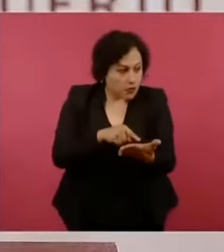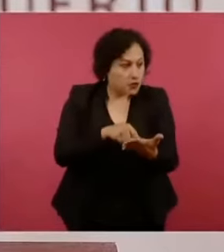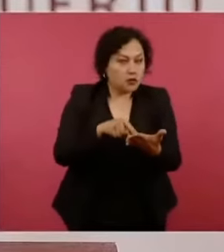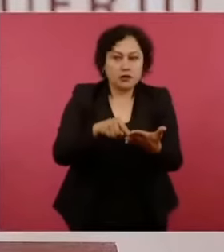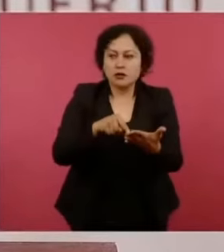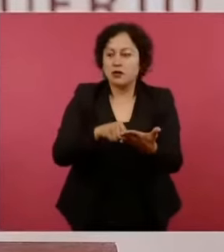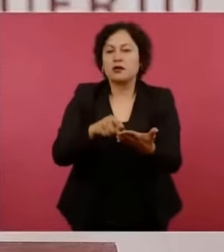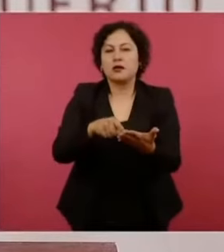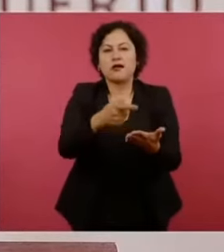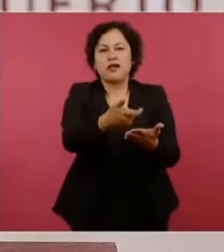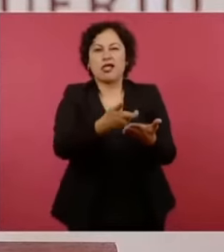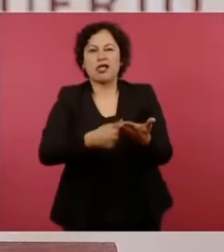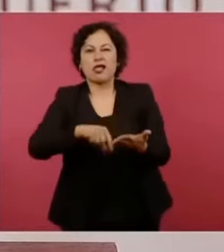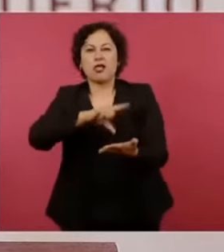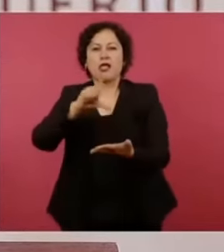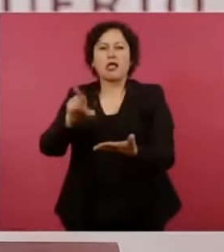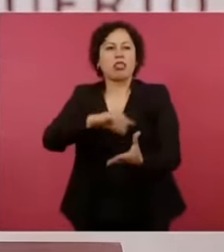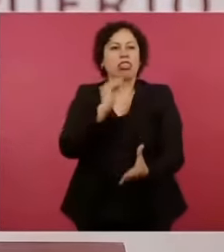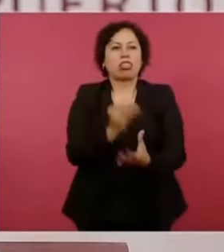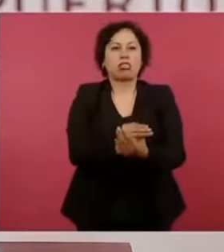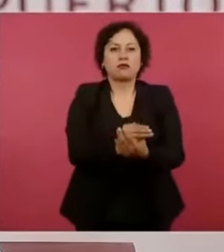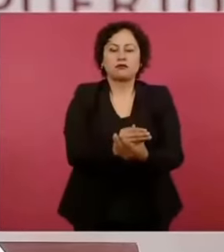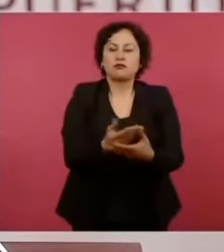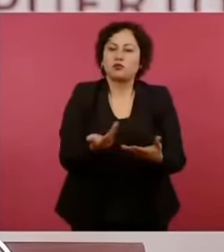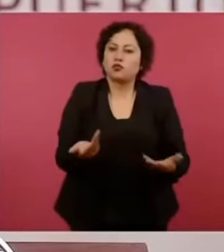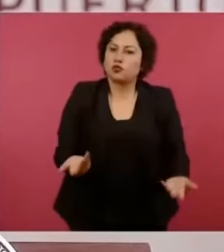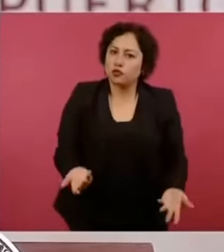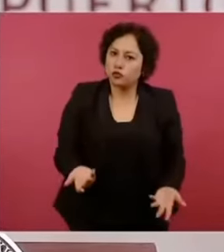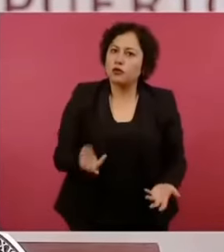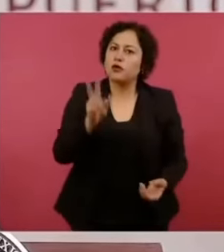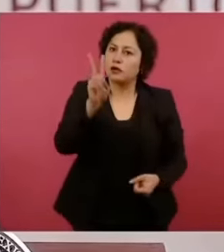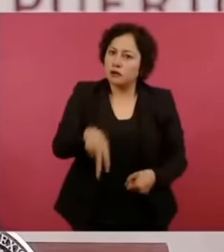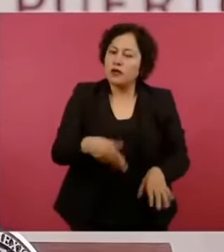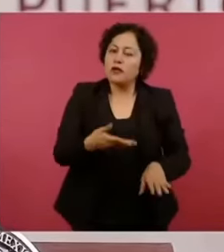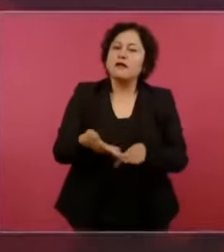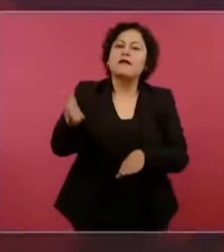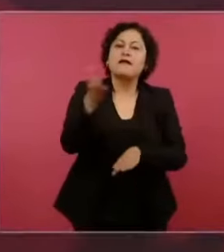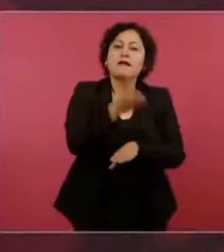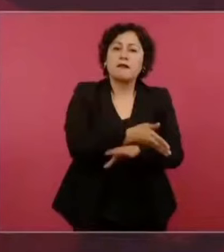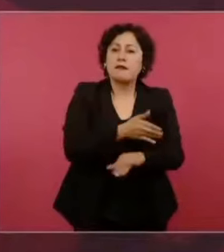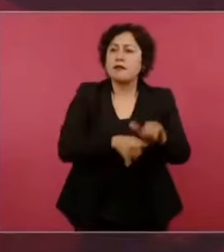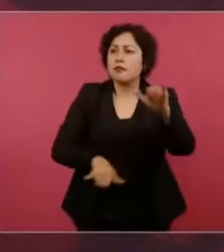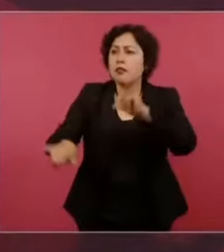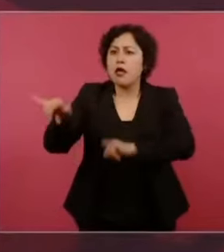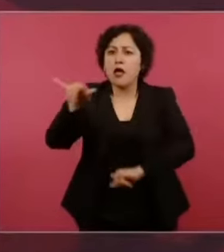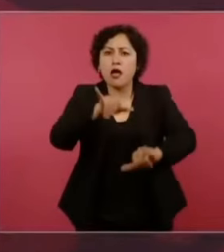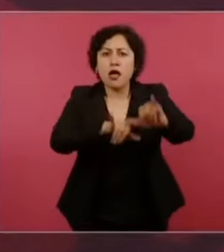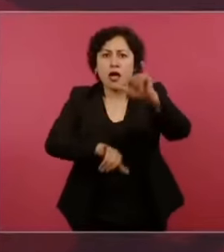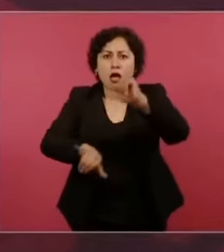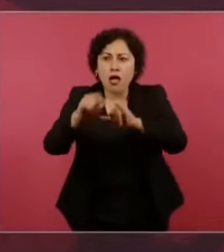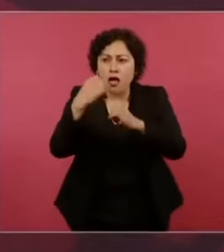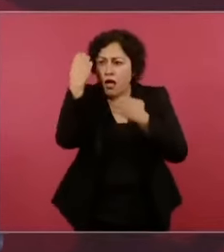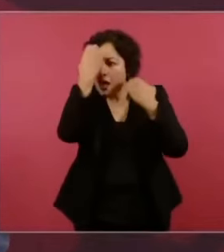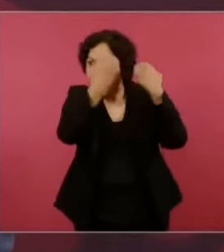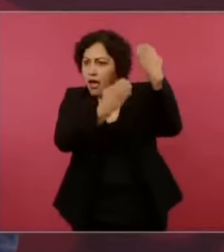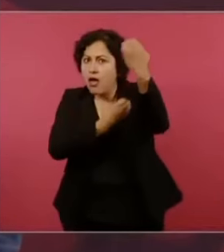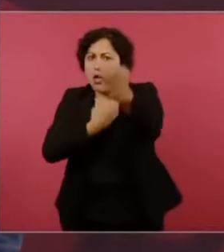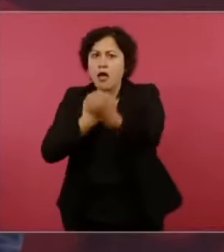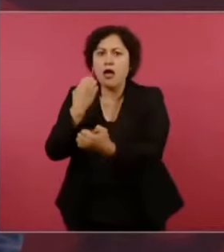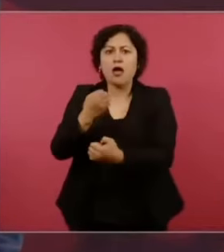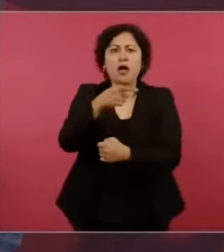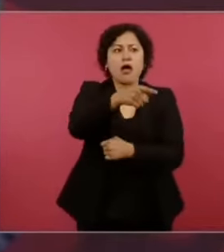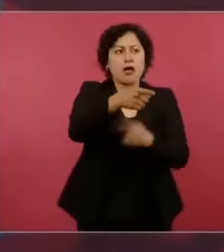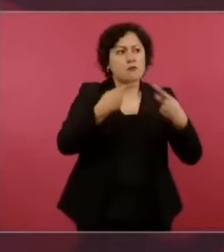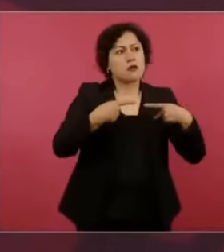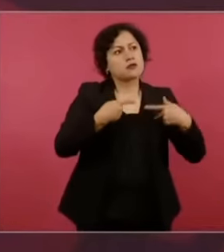Donde había, señor presidente, laboratorios, donde no se tomaban los exámenes de laboratorio a los